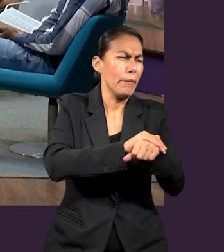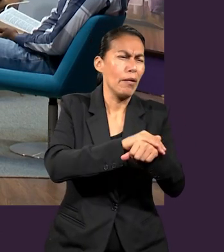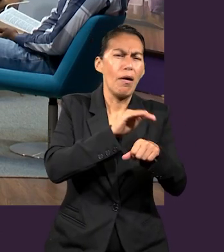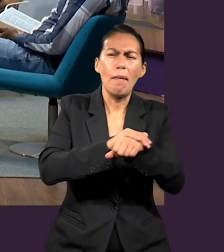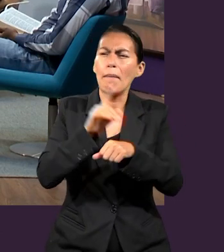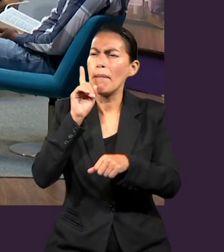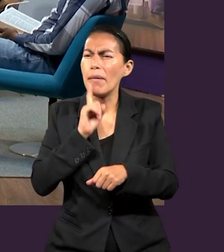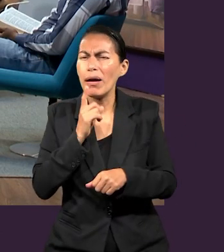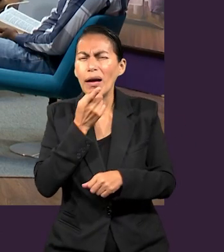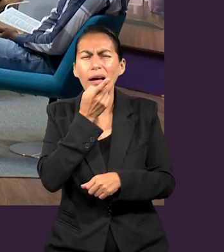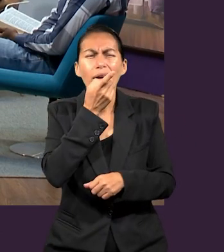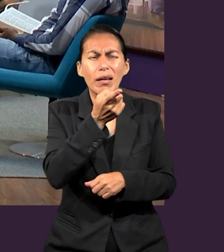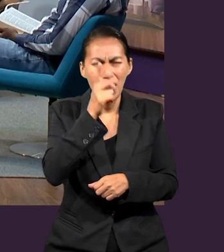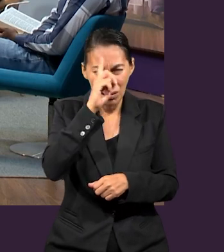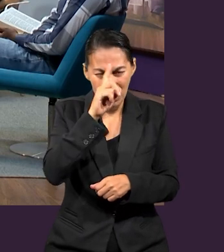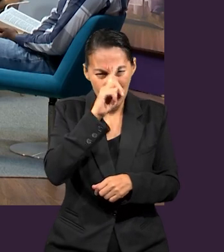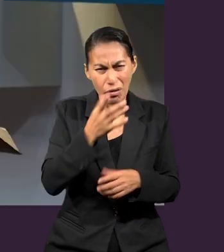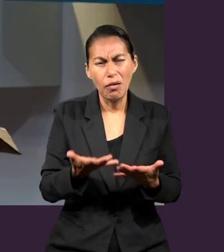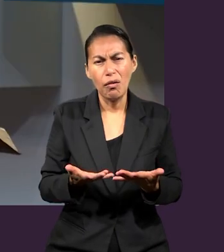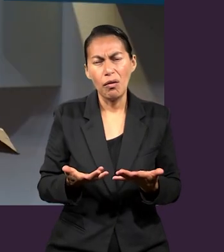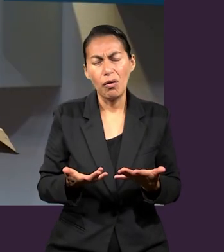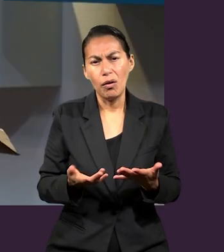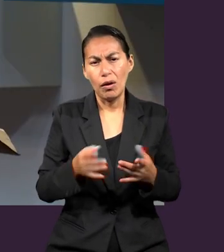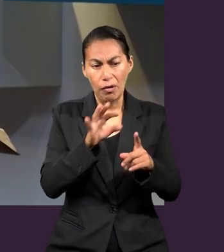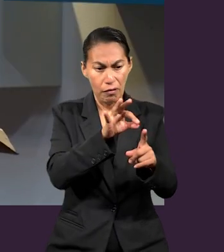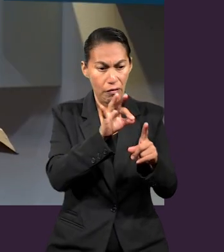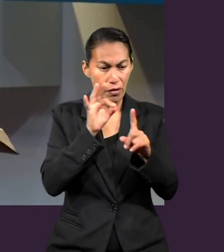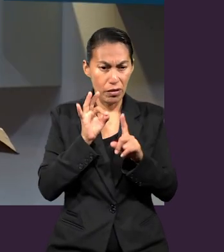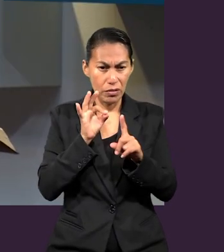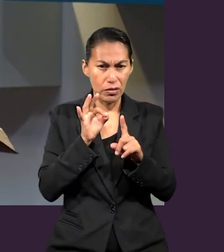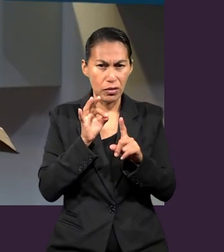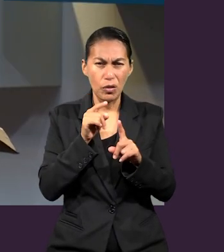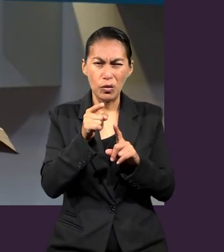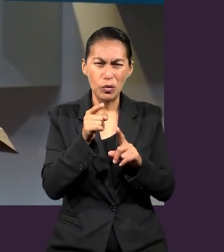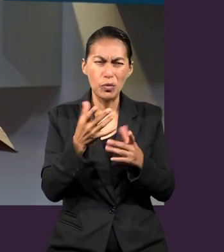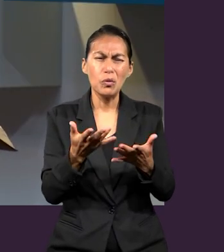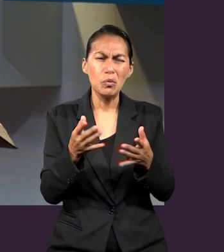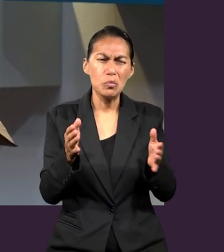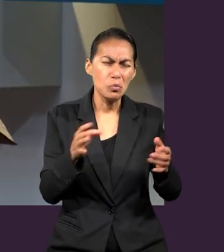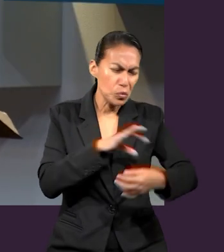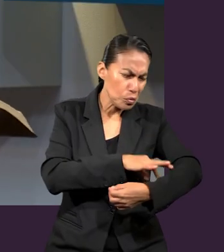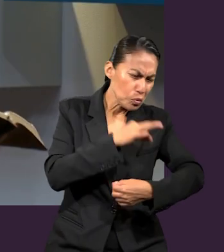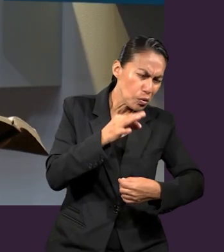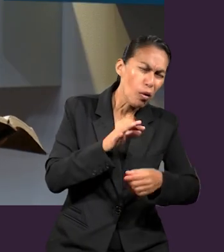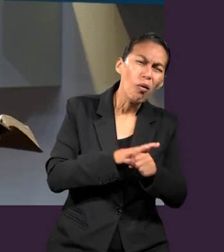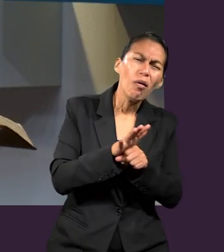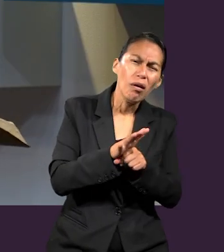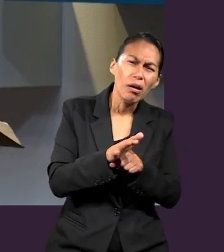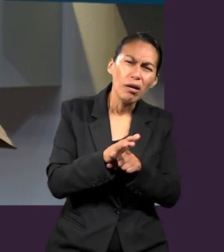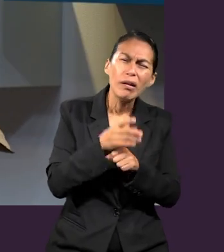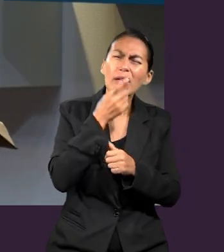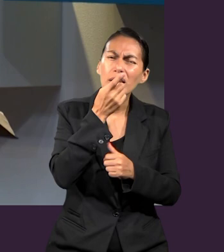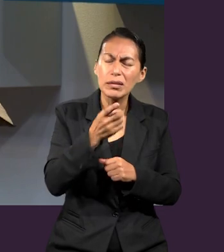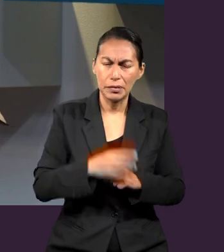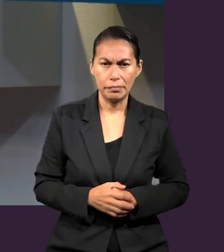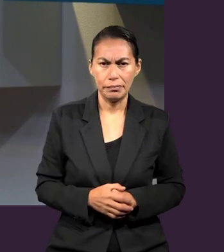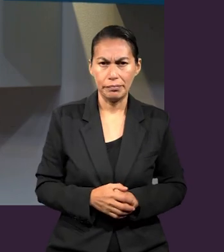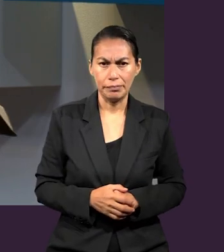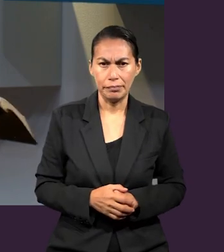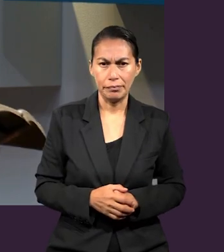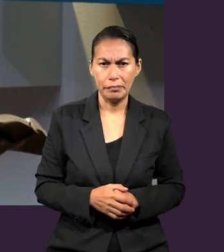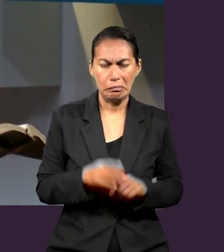amigo o alguna amiga algo de la epístola del Efesio, ¿con qué te quedas? ¿Con qué